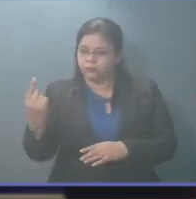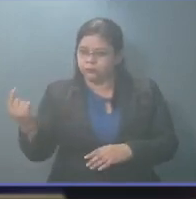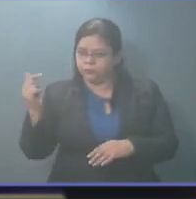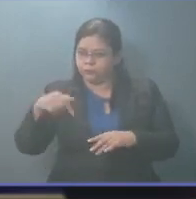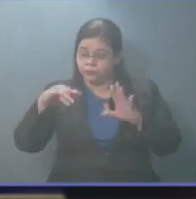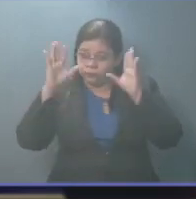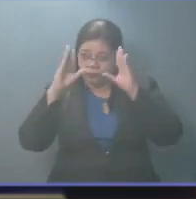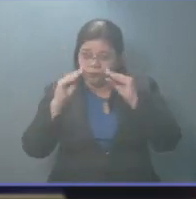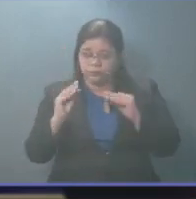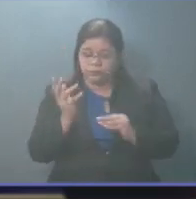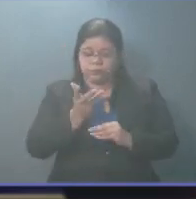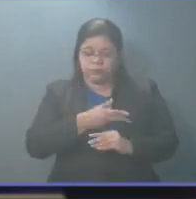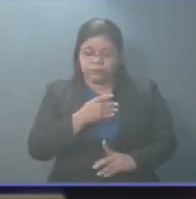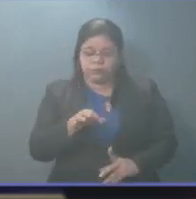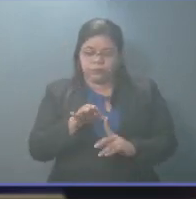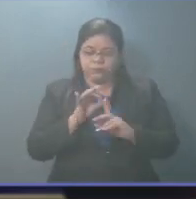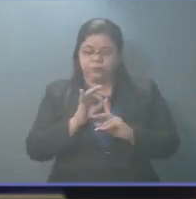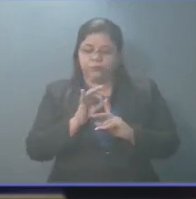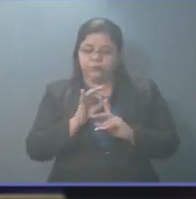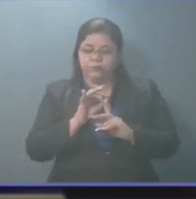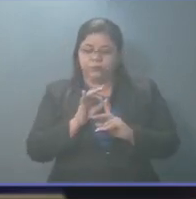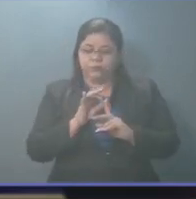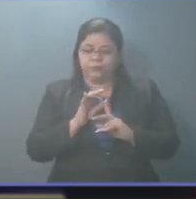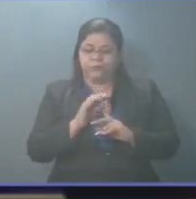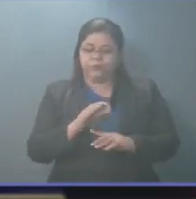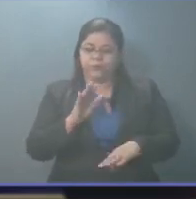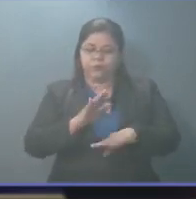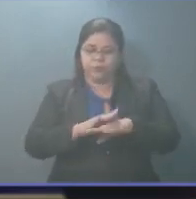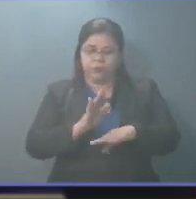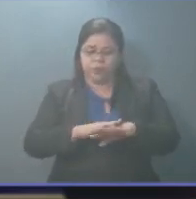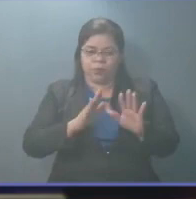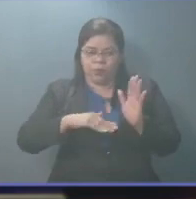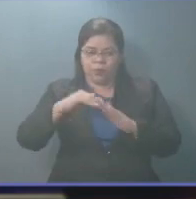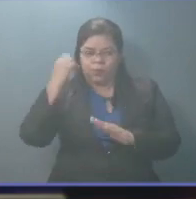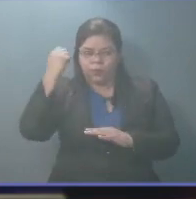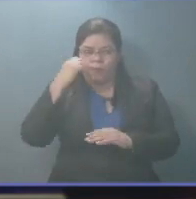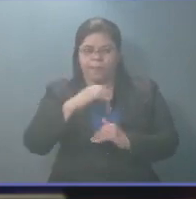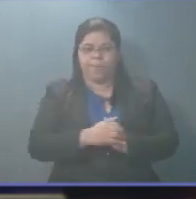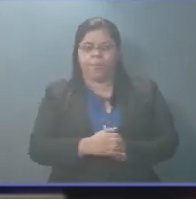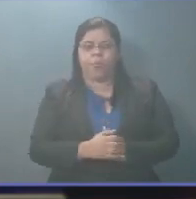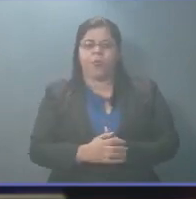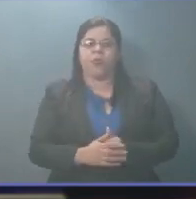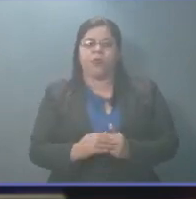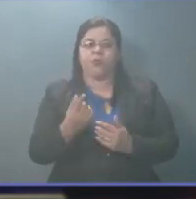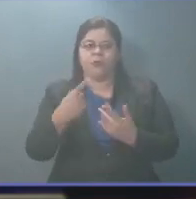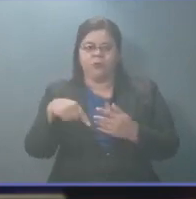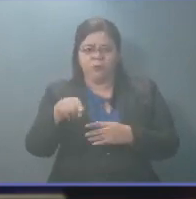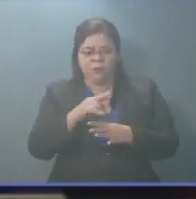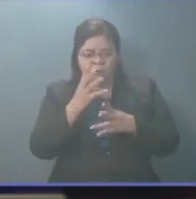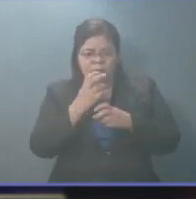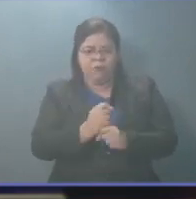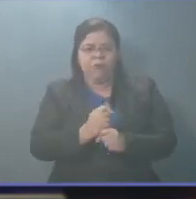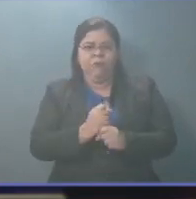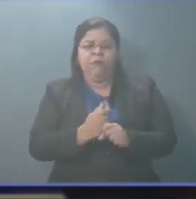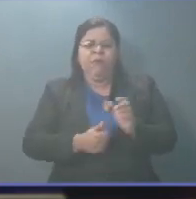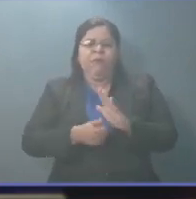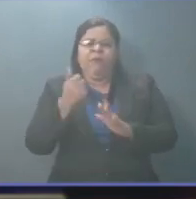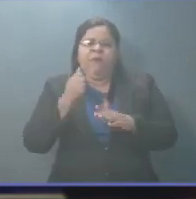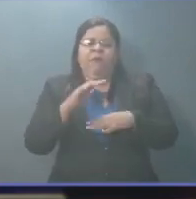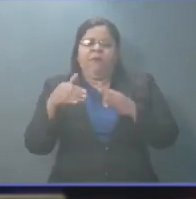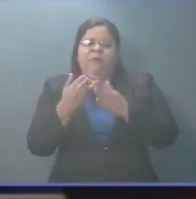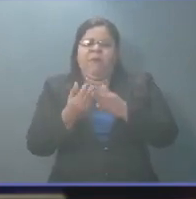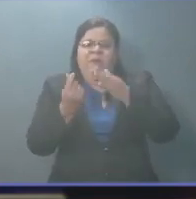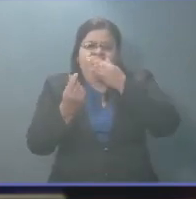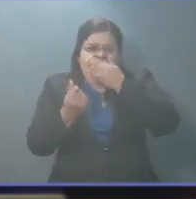noche estamos eligiendo. Un llamado importante. Ustedes deben de ser la garantía que los